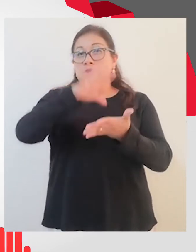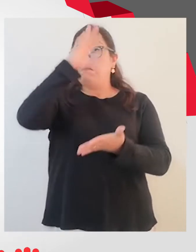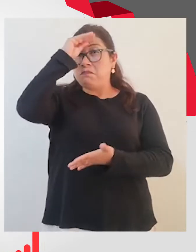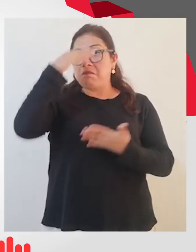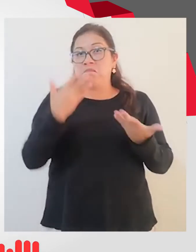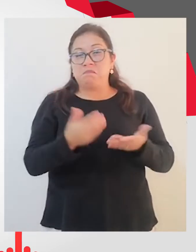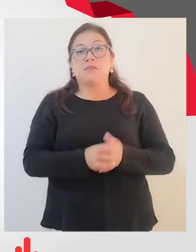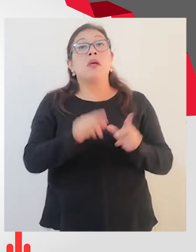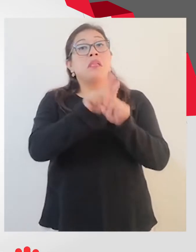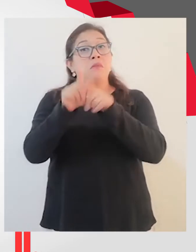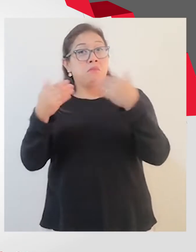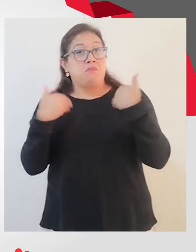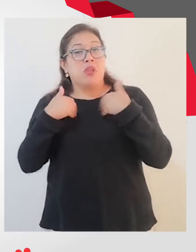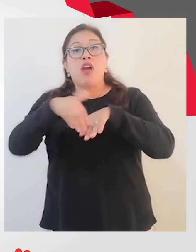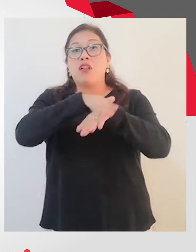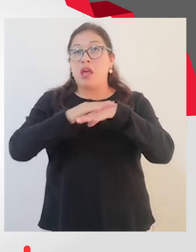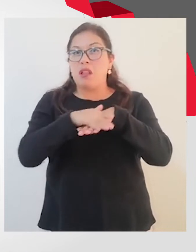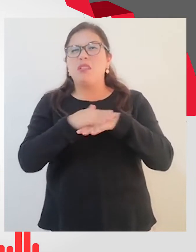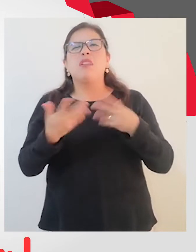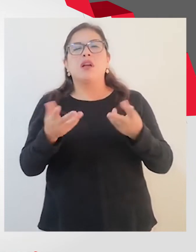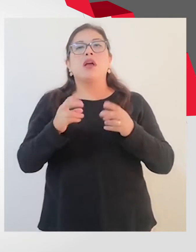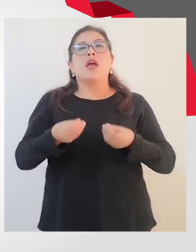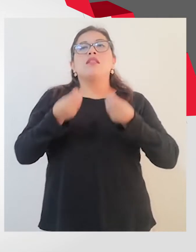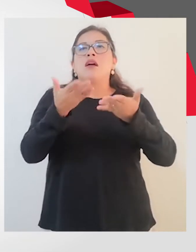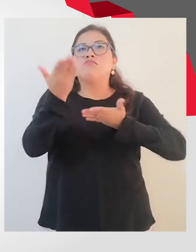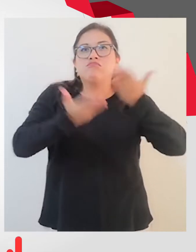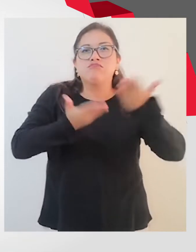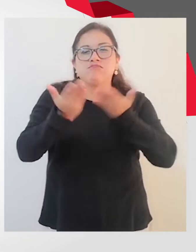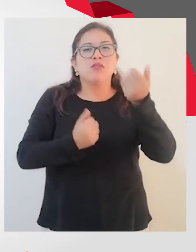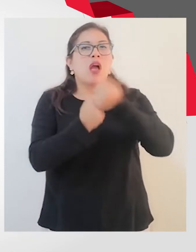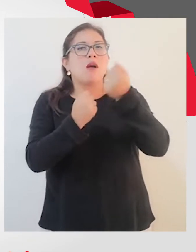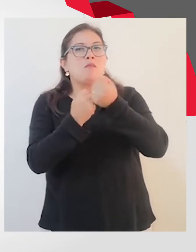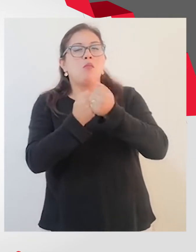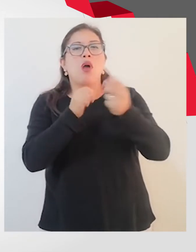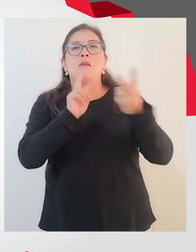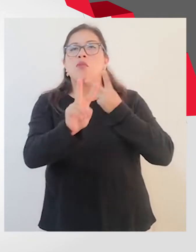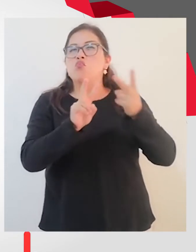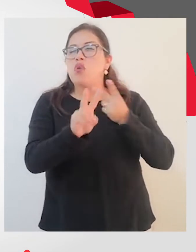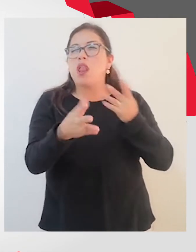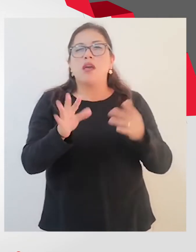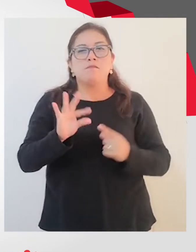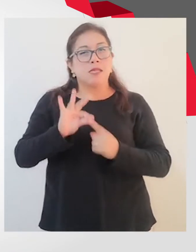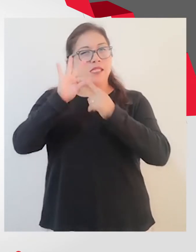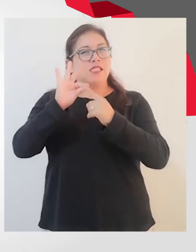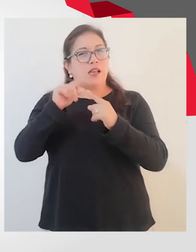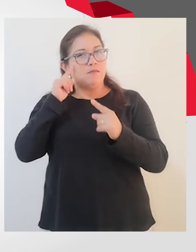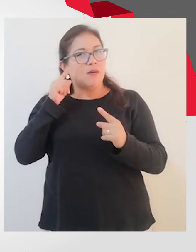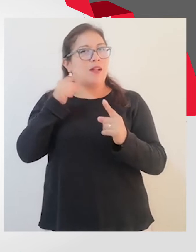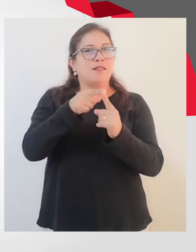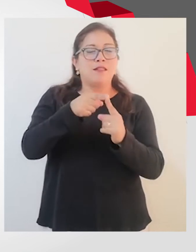aprendizajes. Además, contamos con una estrategia llamada Servicio de Apoyo Educativo Virtual Especializado.